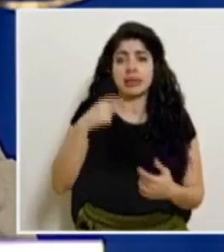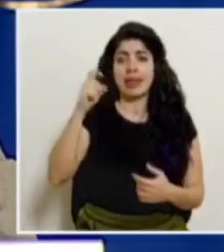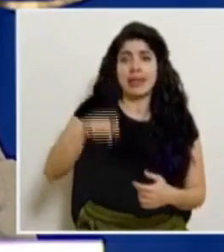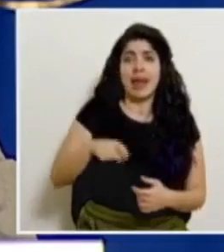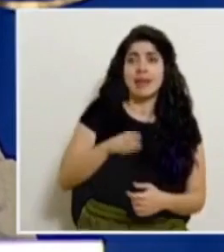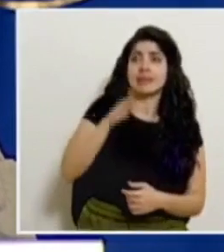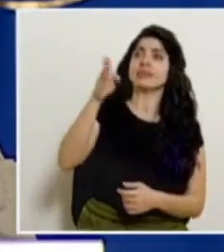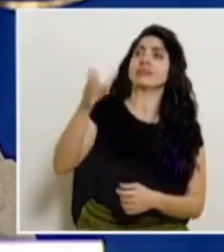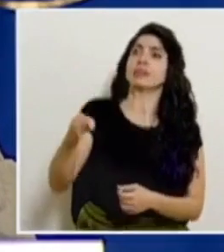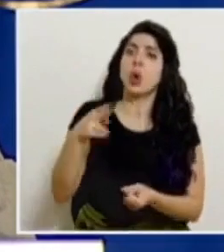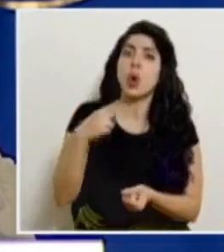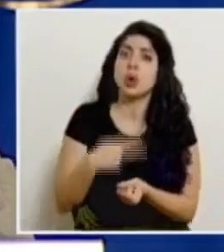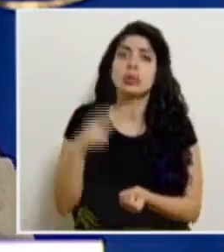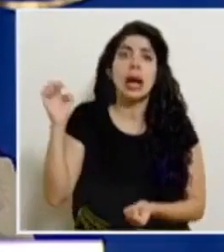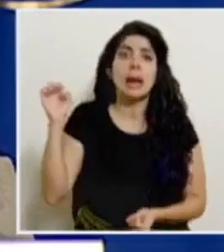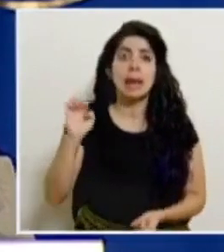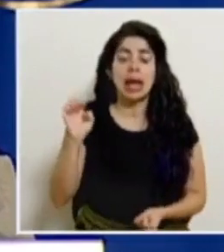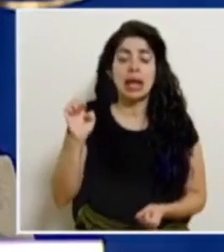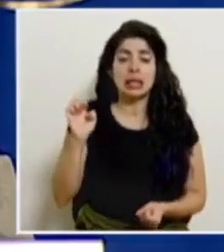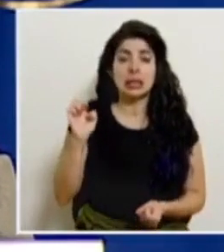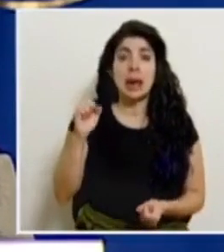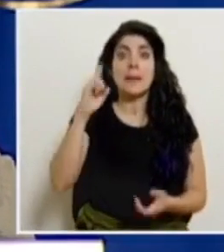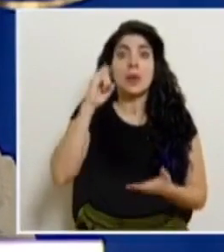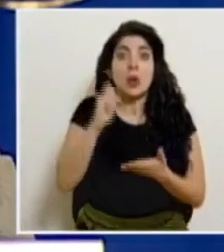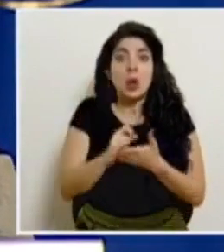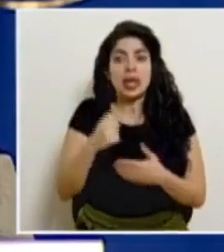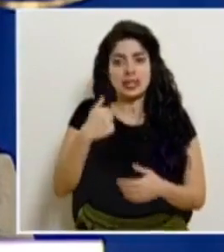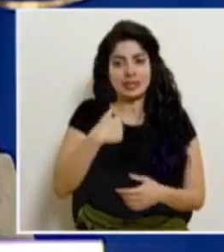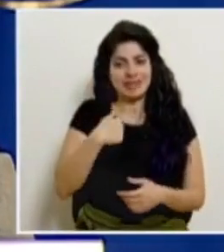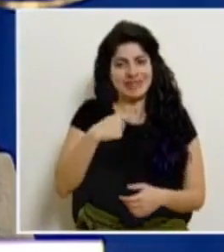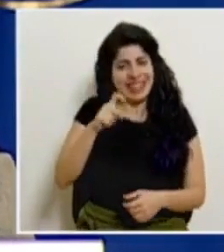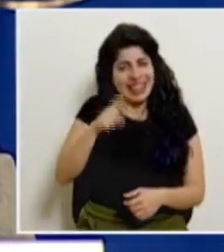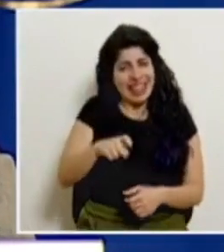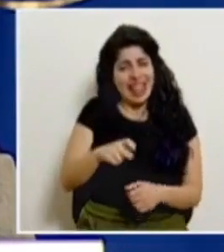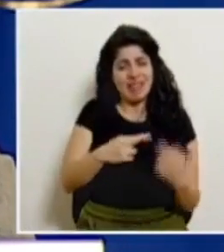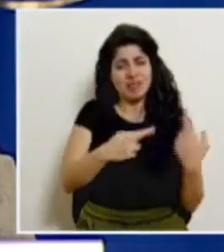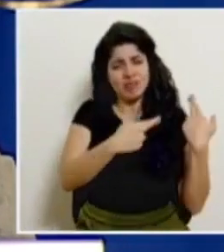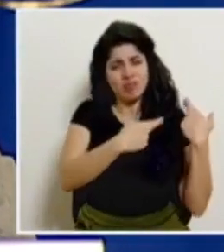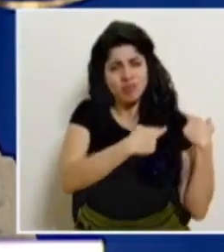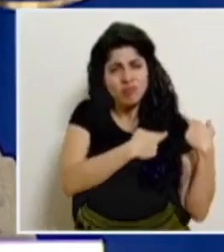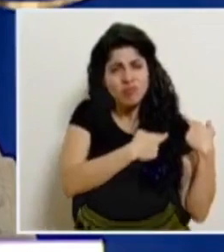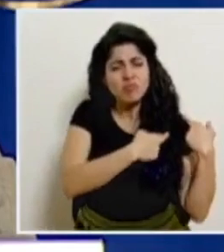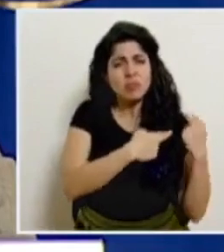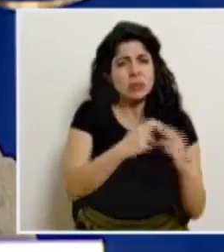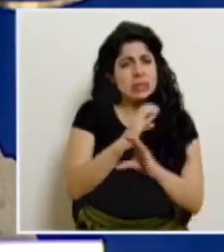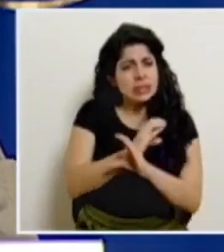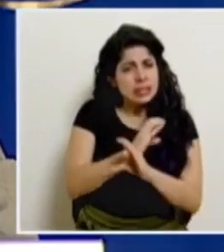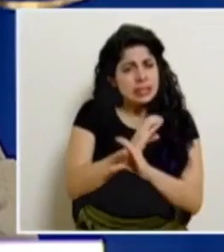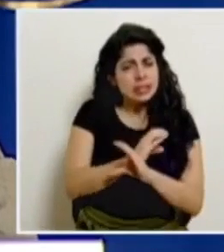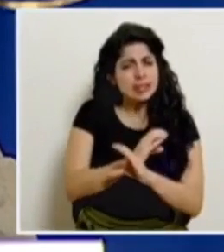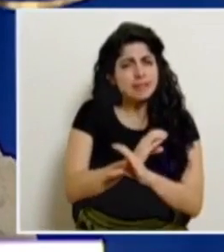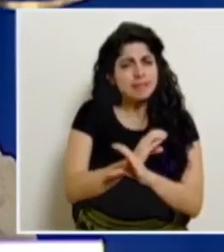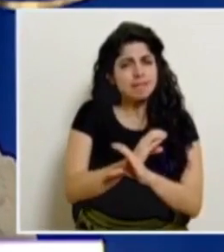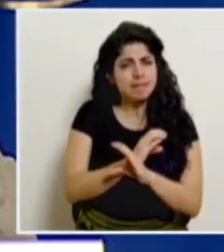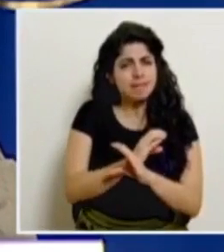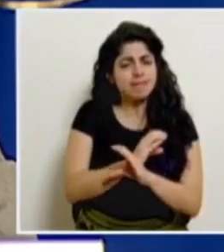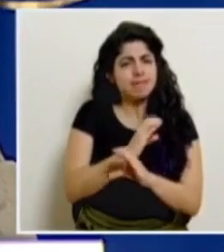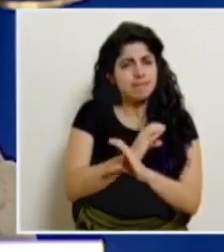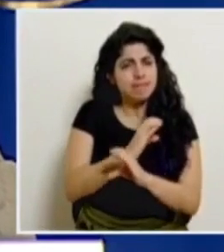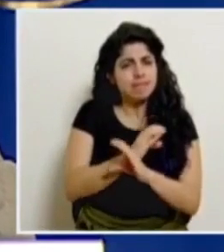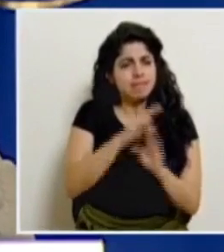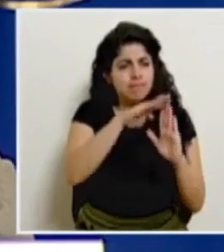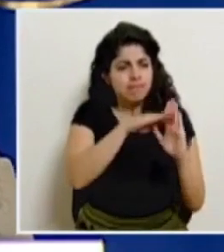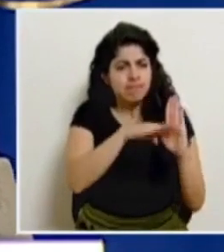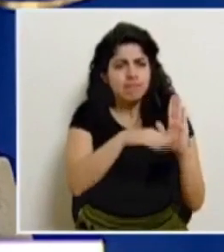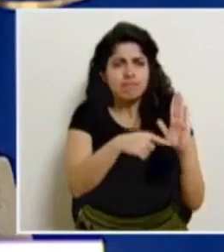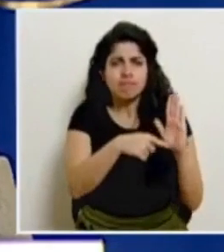a un centro hospitalario de emergencia y por eso debemos ser muy, muy responsables en cuidarnos en la aplicación de las